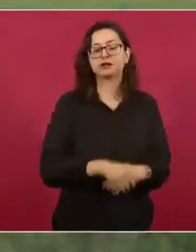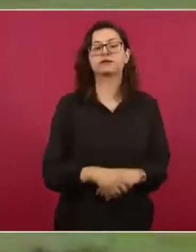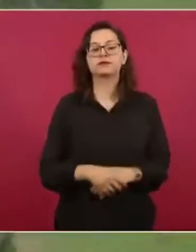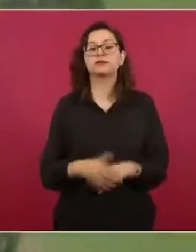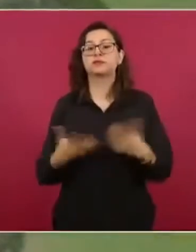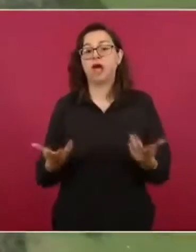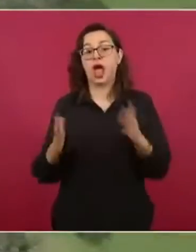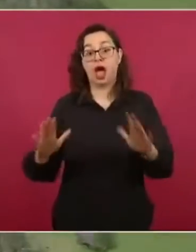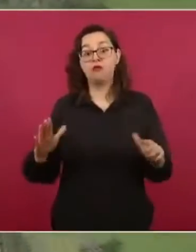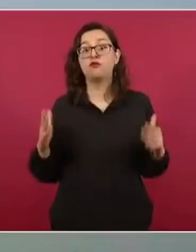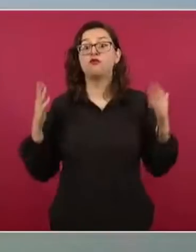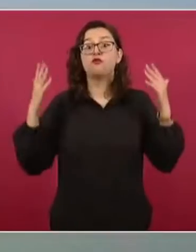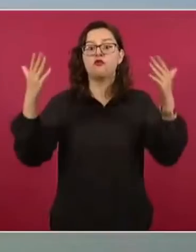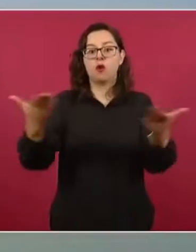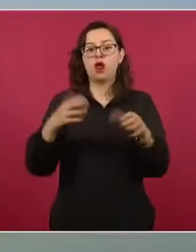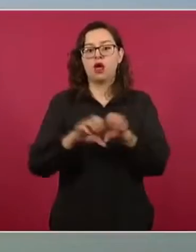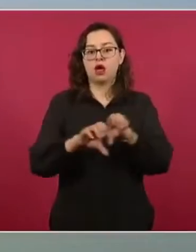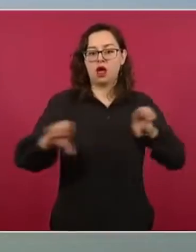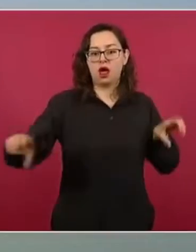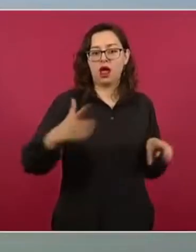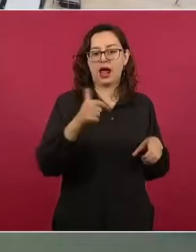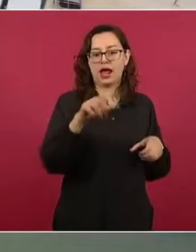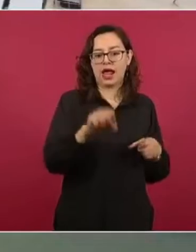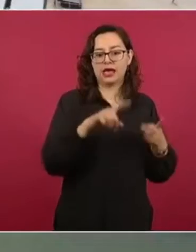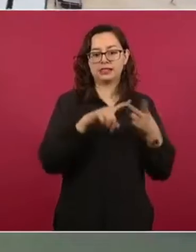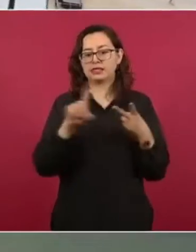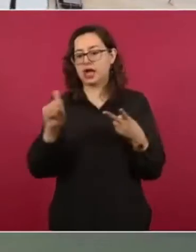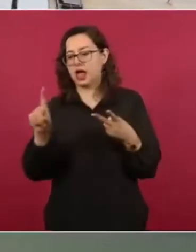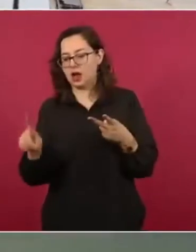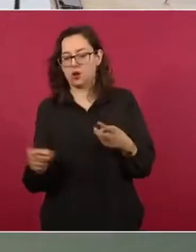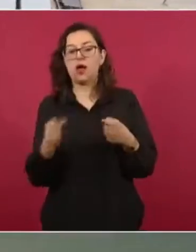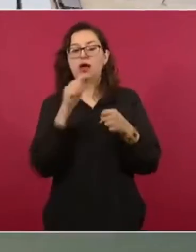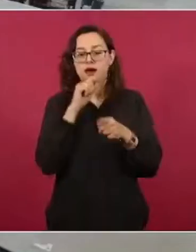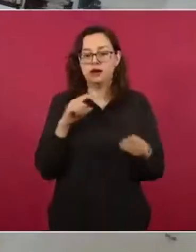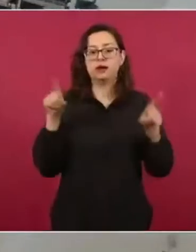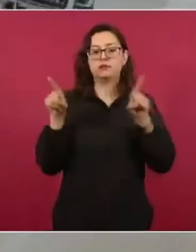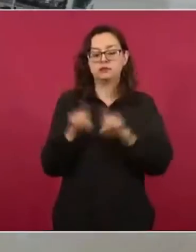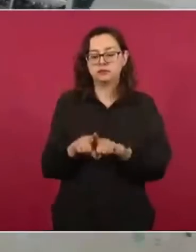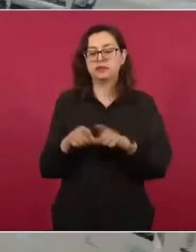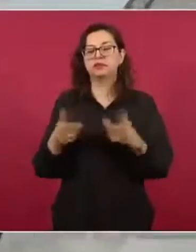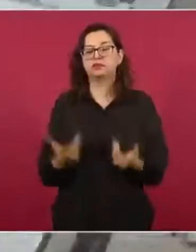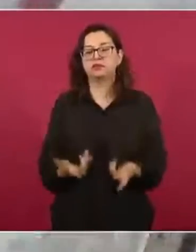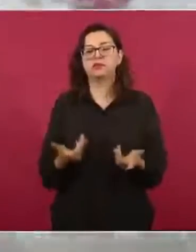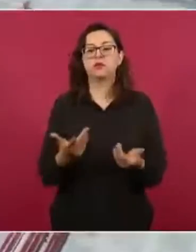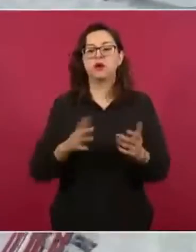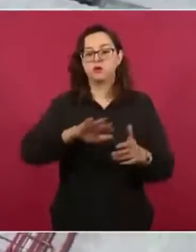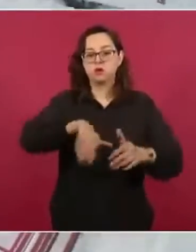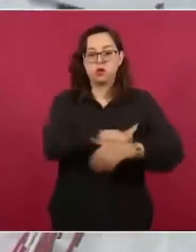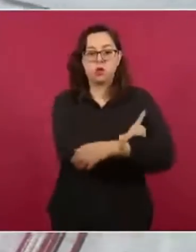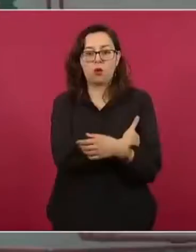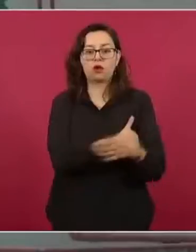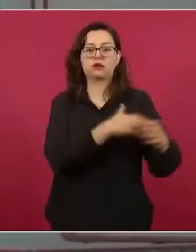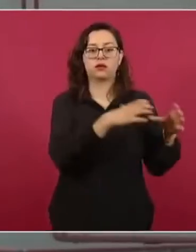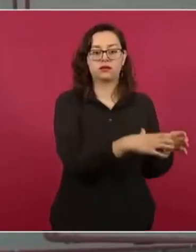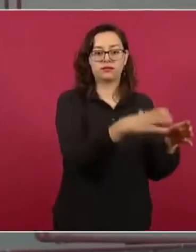integración se avanza en el tendido de tubería en el acueducto y gasoducto, así como en la bocatoma hidráulica. En el área de almacenamiento se continúa